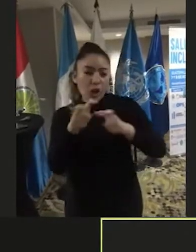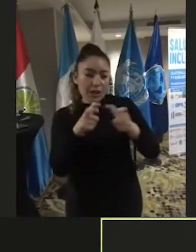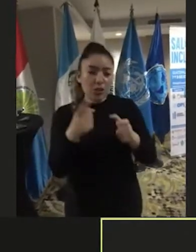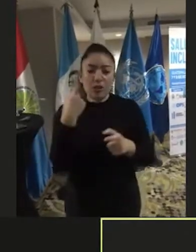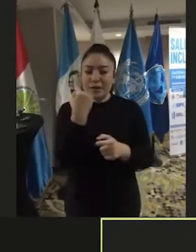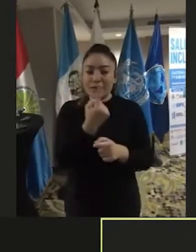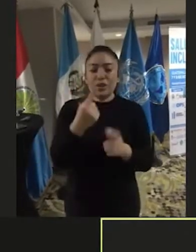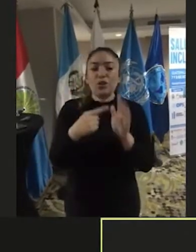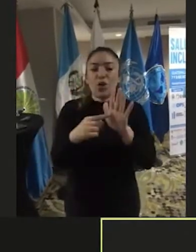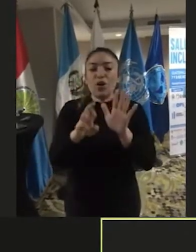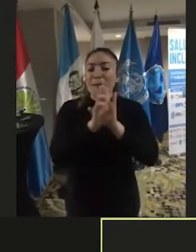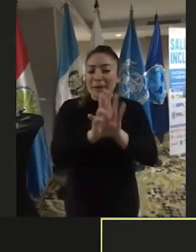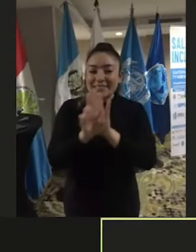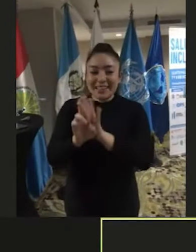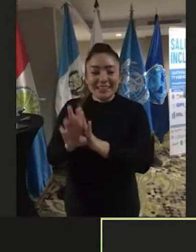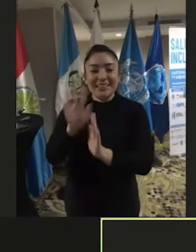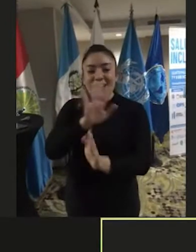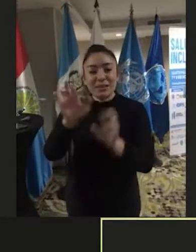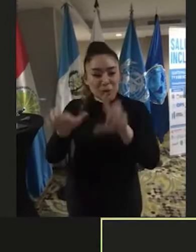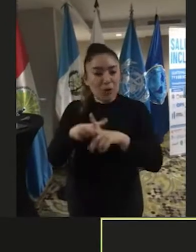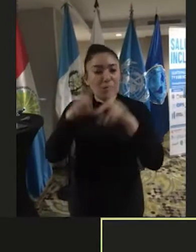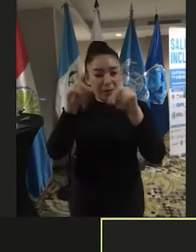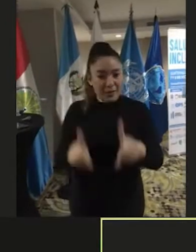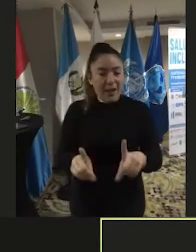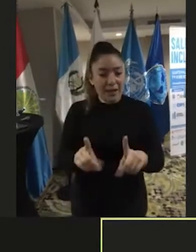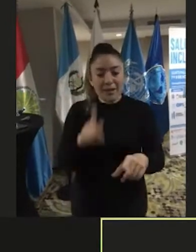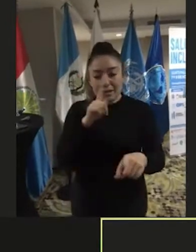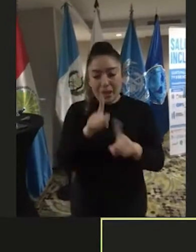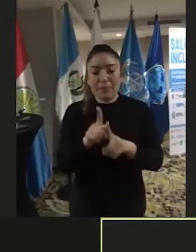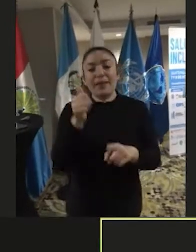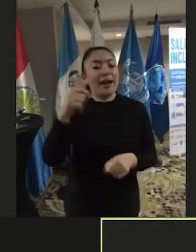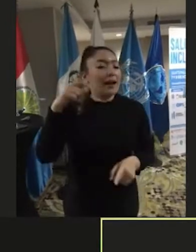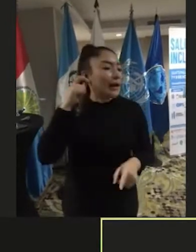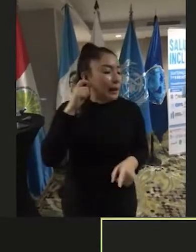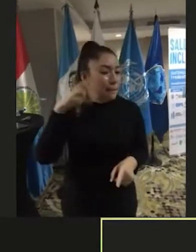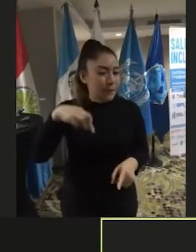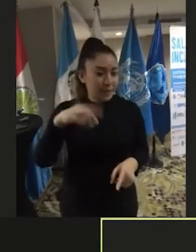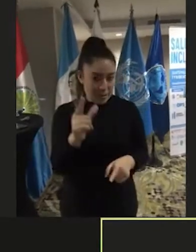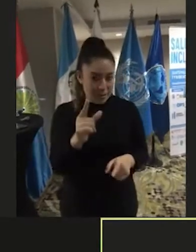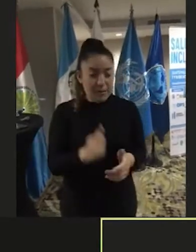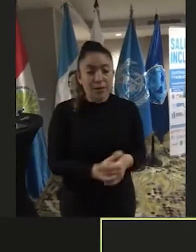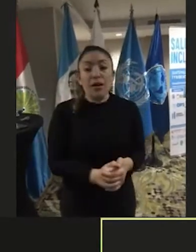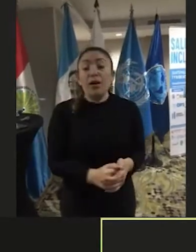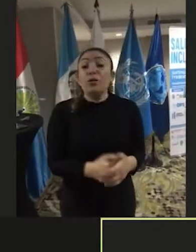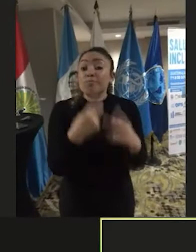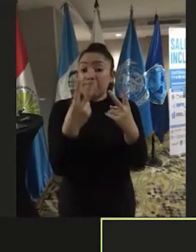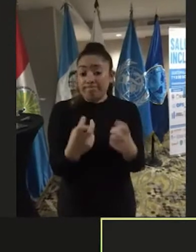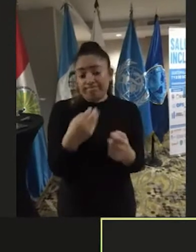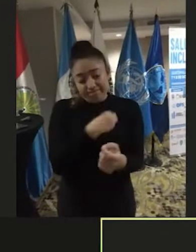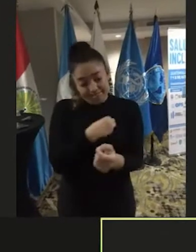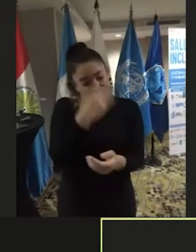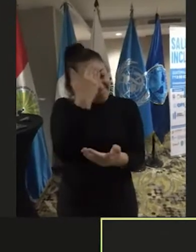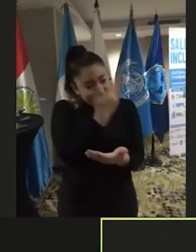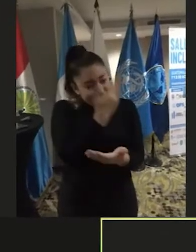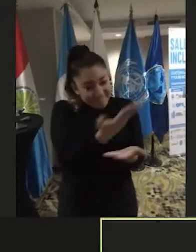representantes de las personas con discapacidad y de AGPD. nuevamente agradecer a cada